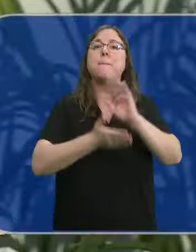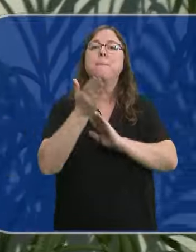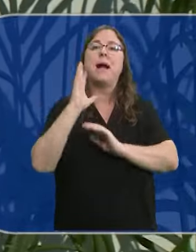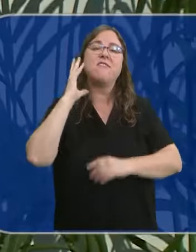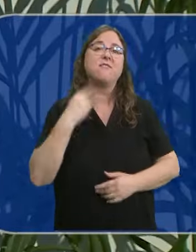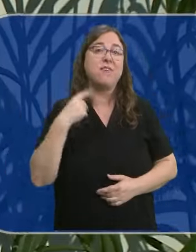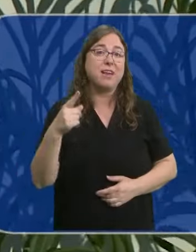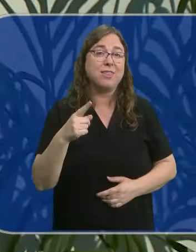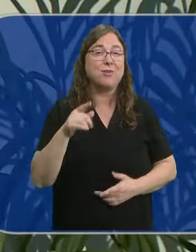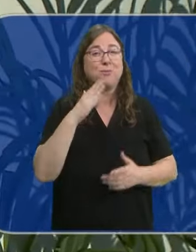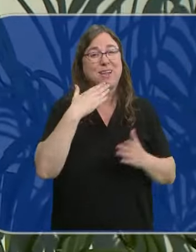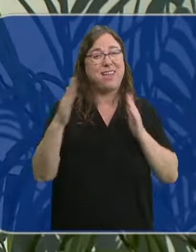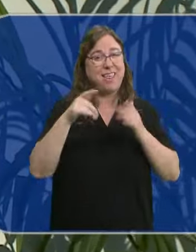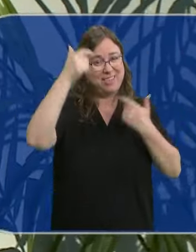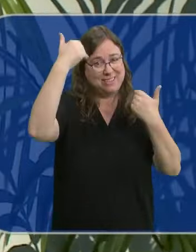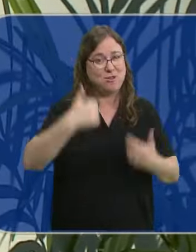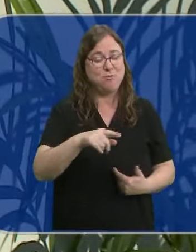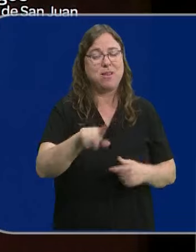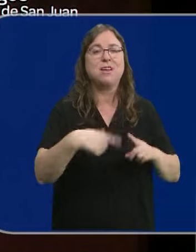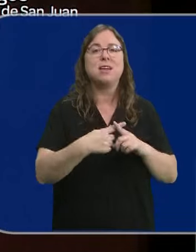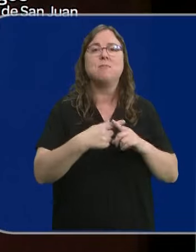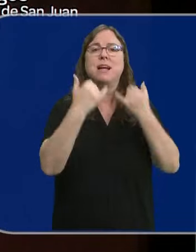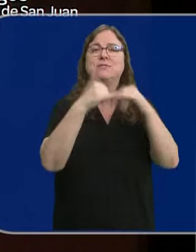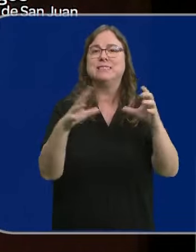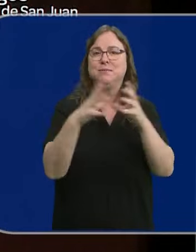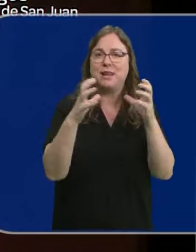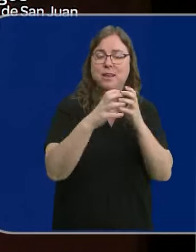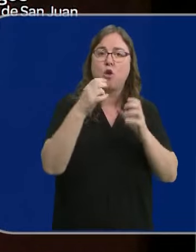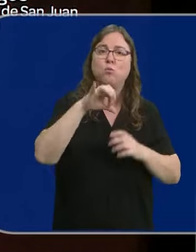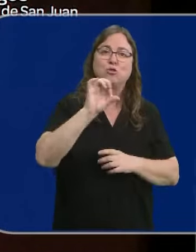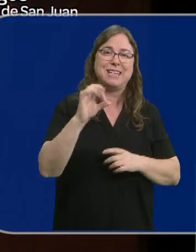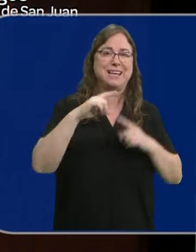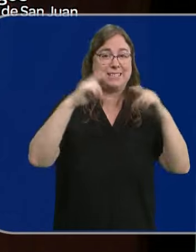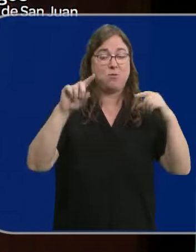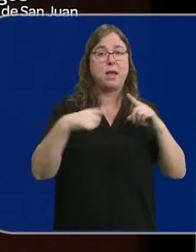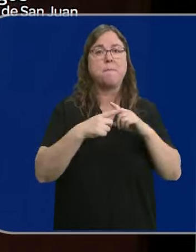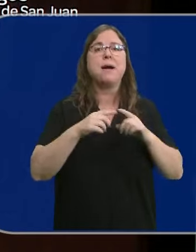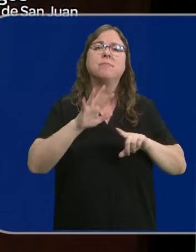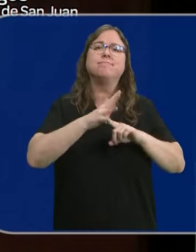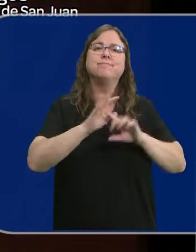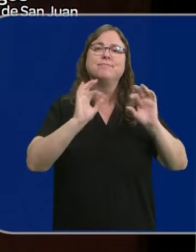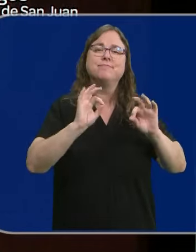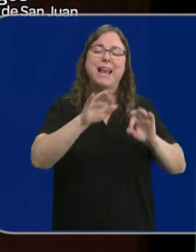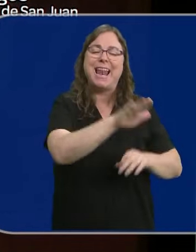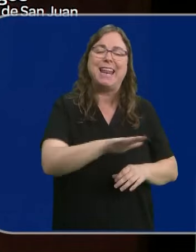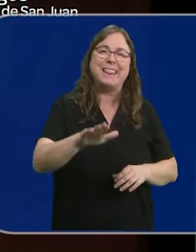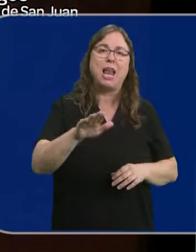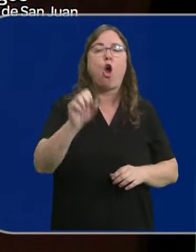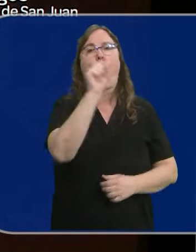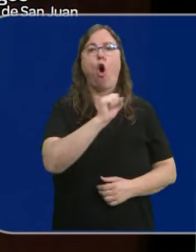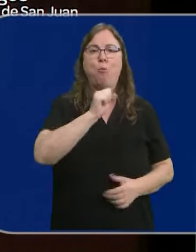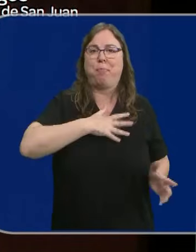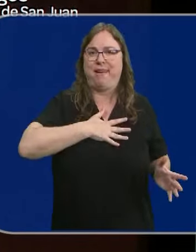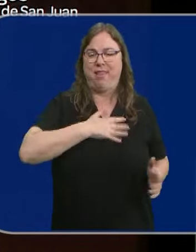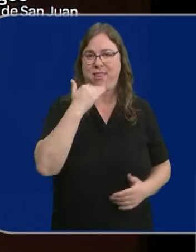Villafranca del Bierzo, en el marco de las Edades del Hombre, el Festival de Granada, el Musek de Segovia y la Gala Lírica de Little Opera de Zamora. A